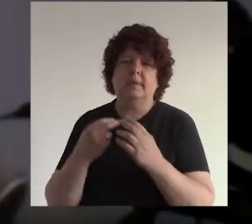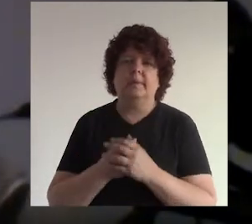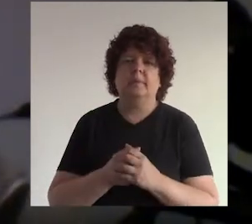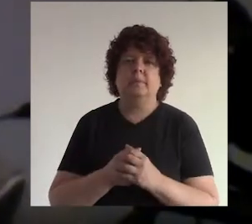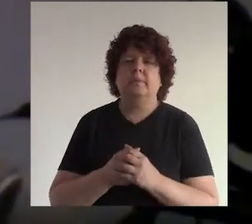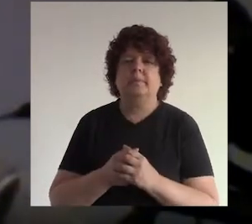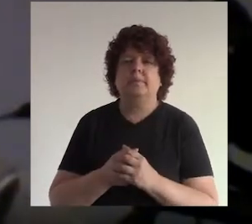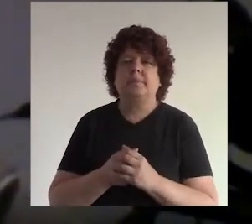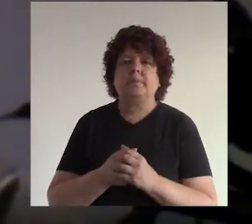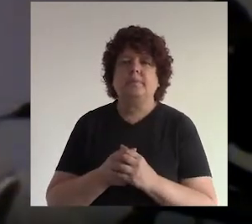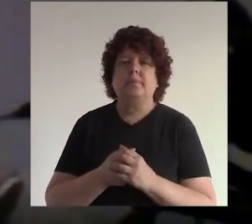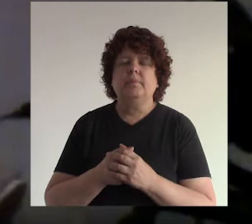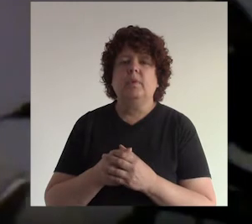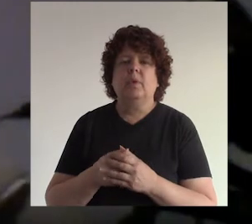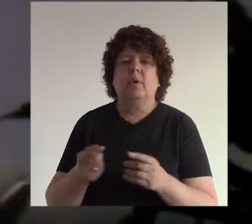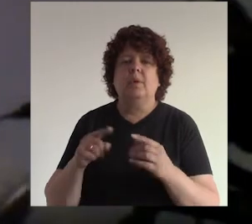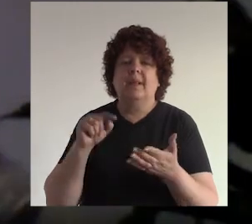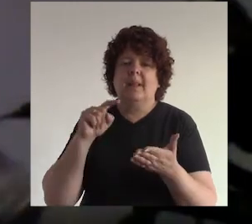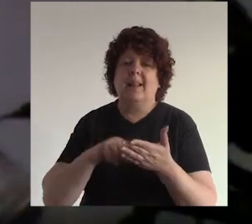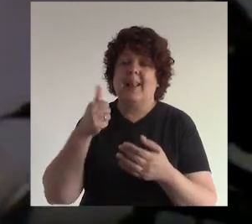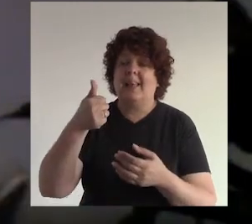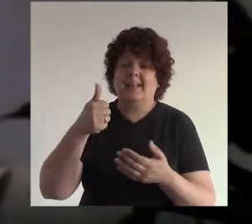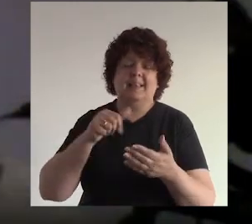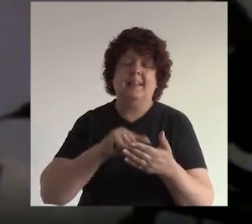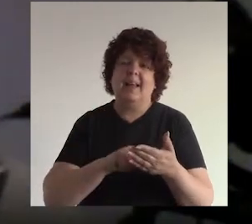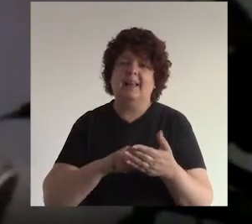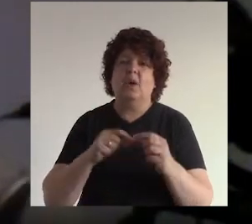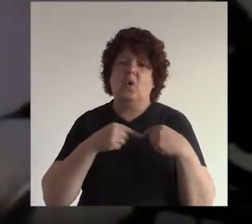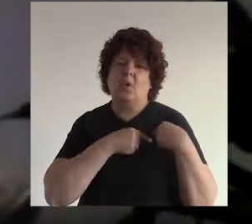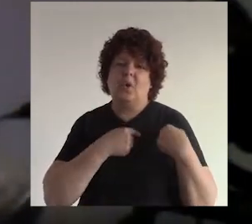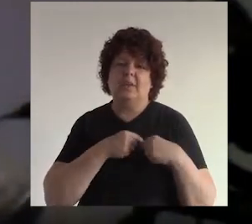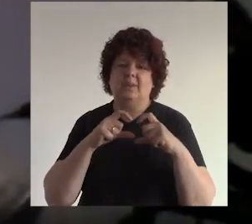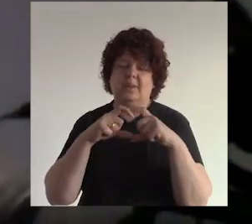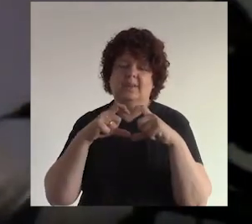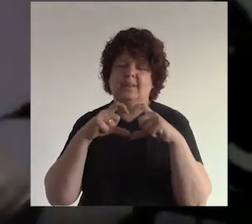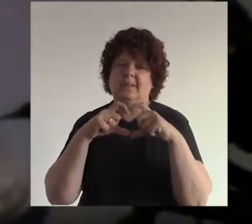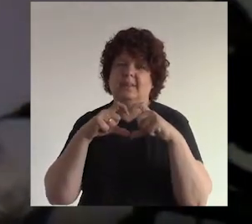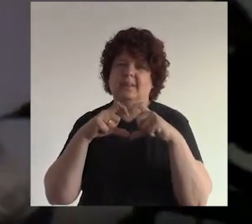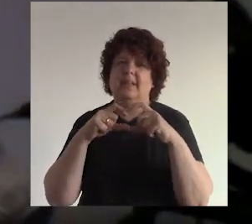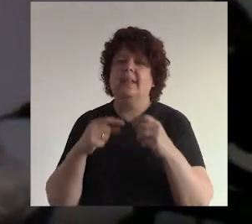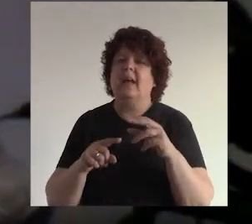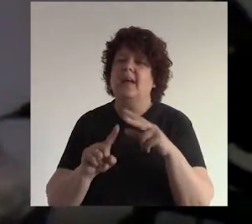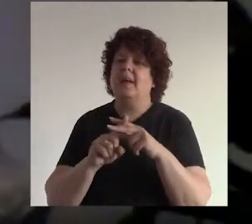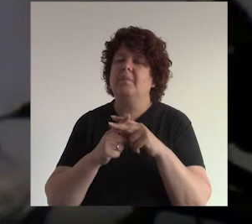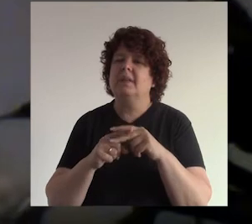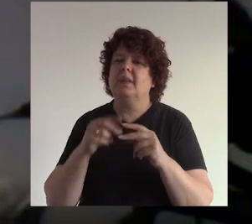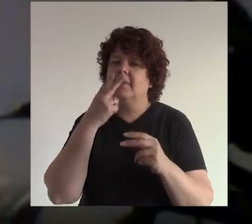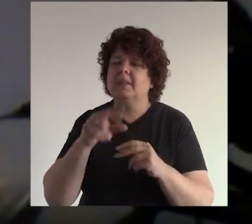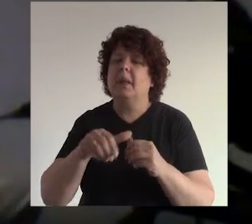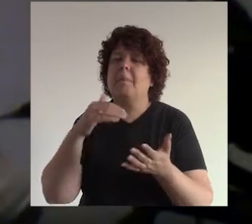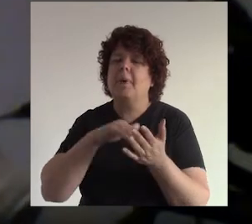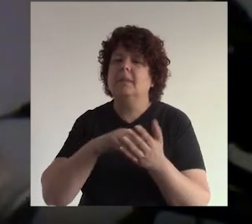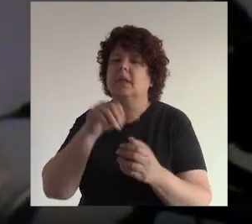reaccionar en la red social cuando te dan tu like o tu corazoncito este empieza a verse más en